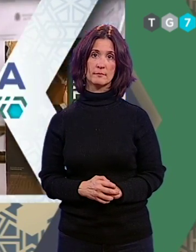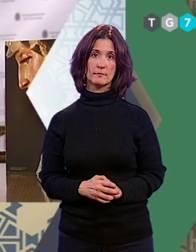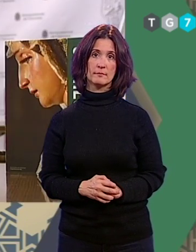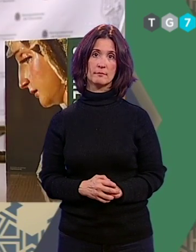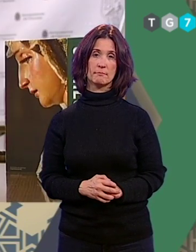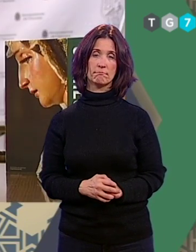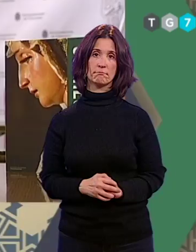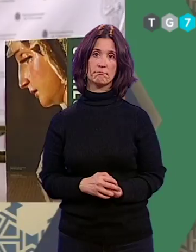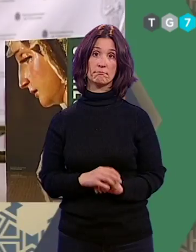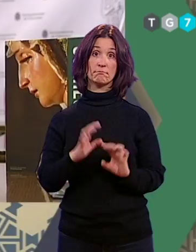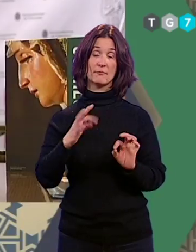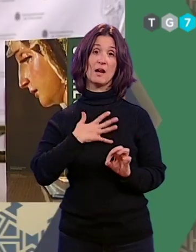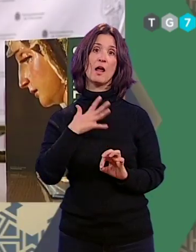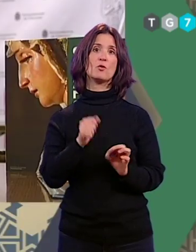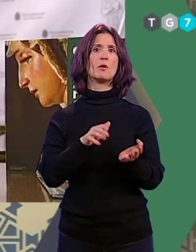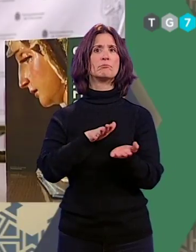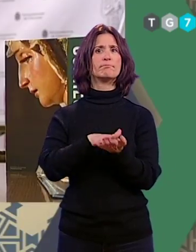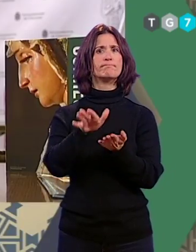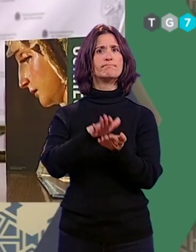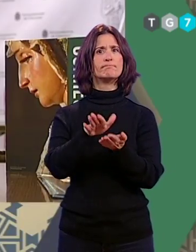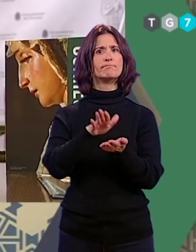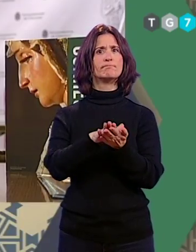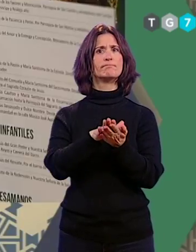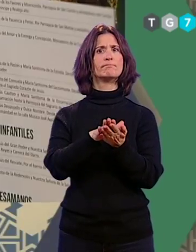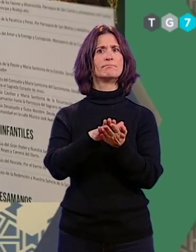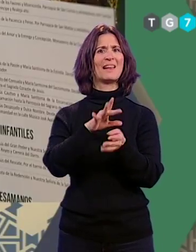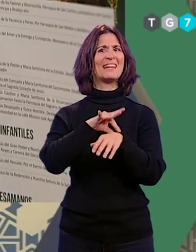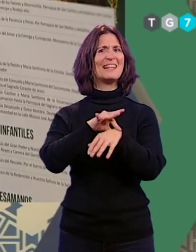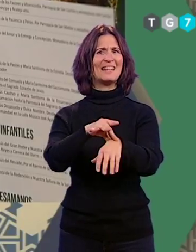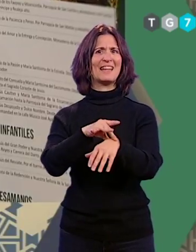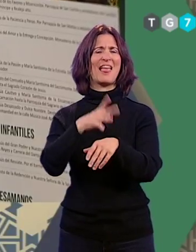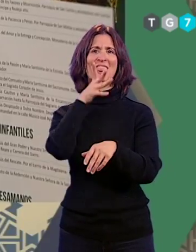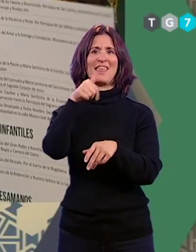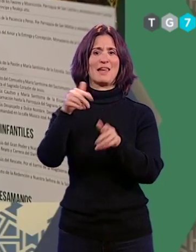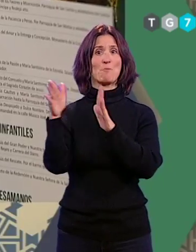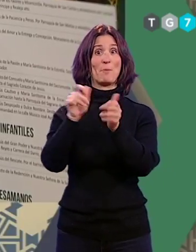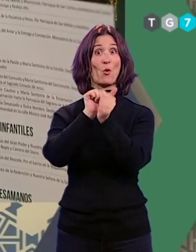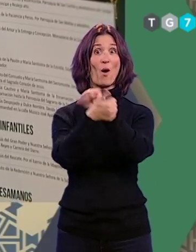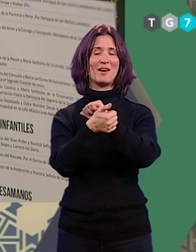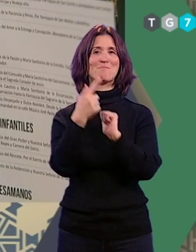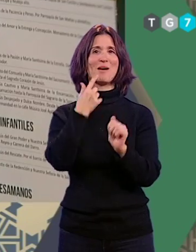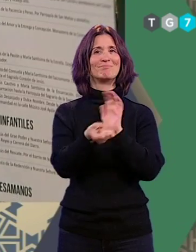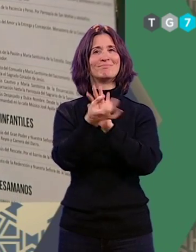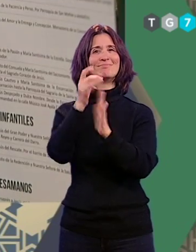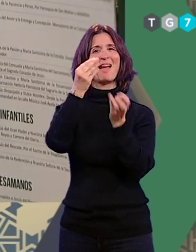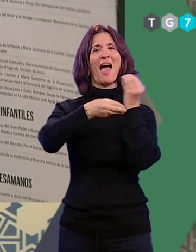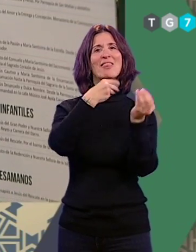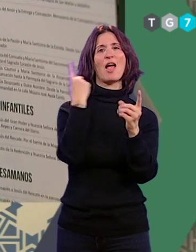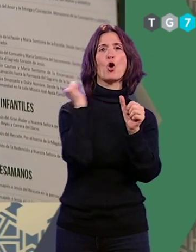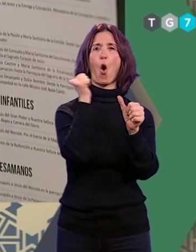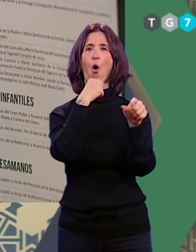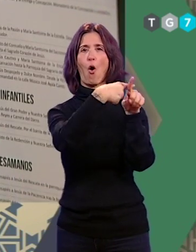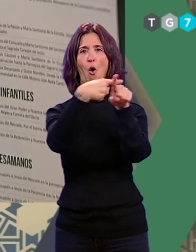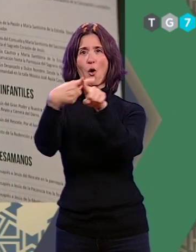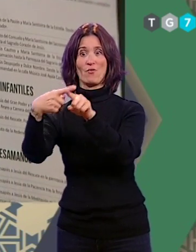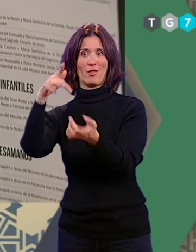Un año más el Ayuntamiento ha editado una guía con los principales actos de las cofradías en esta cuaresma. Una oportunidad para conocer tanto el ambiente cofrade